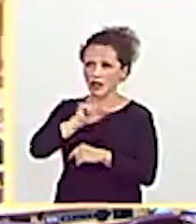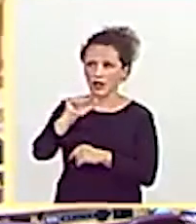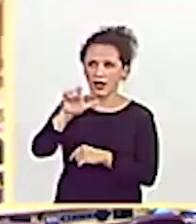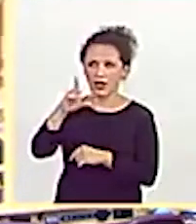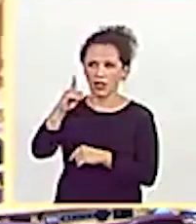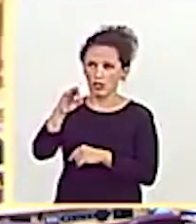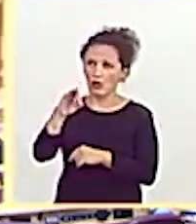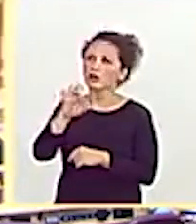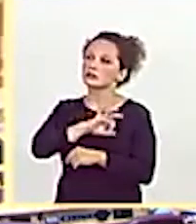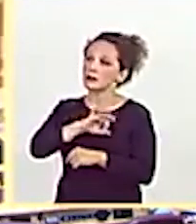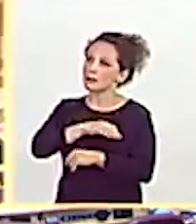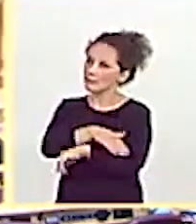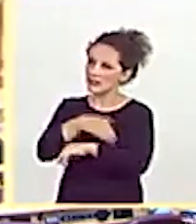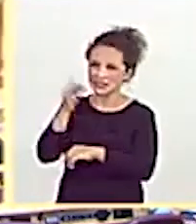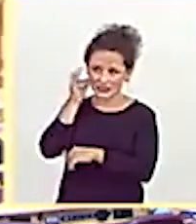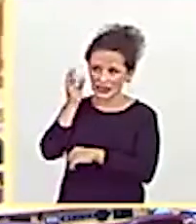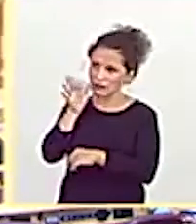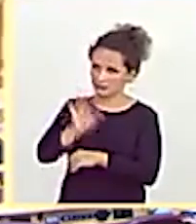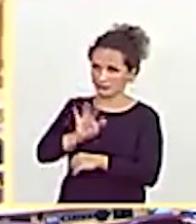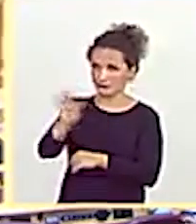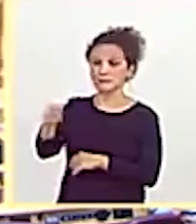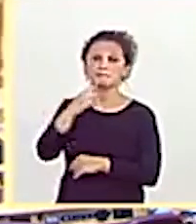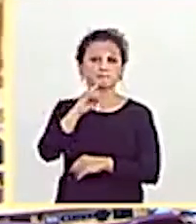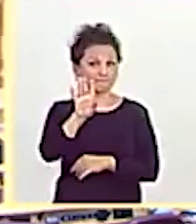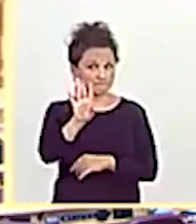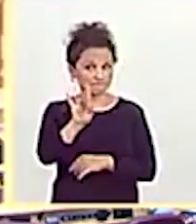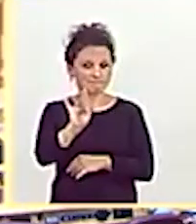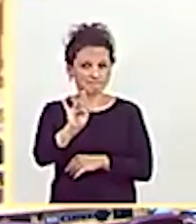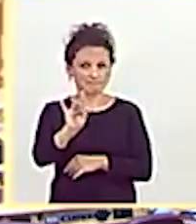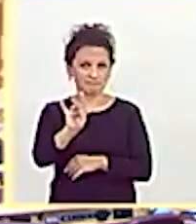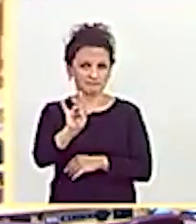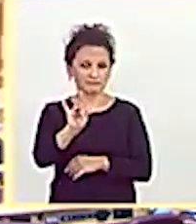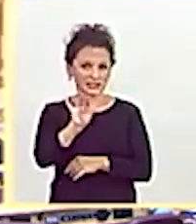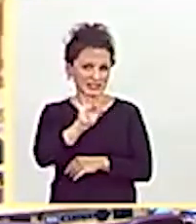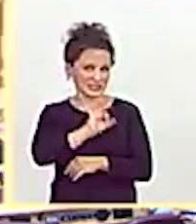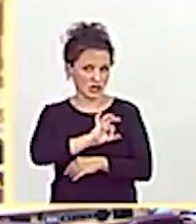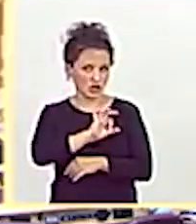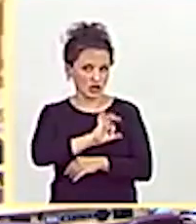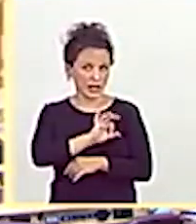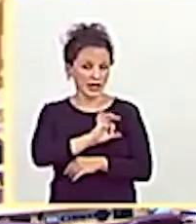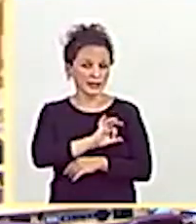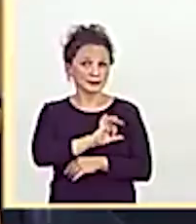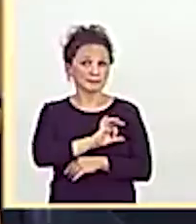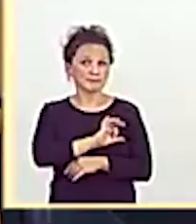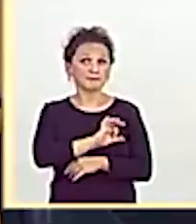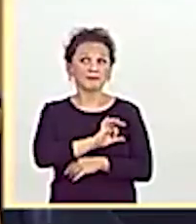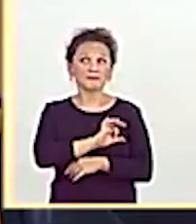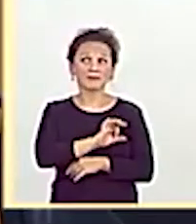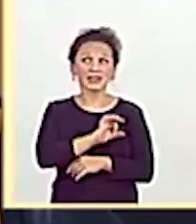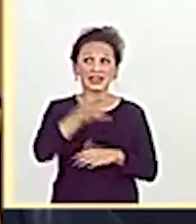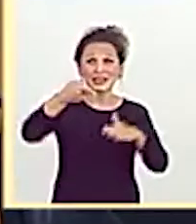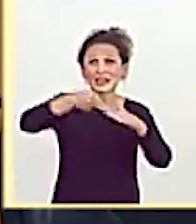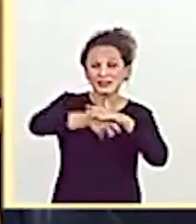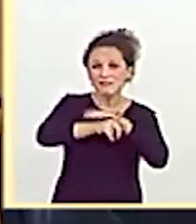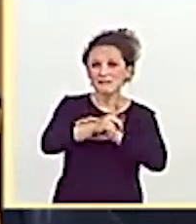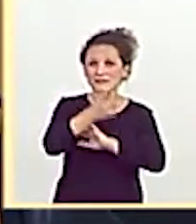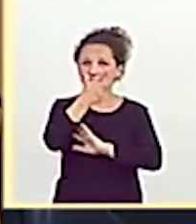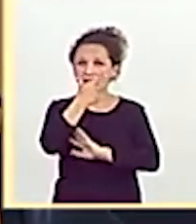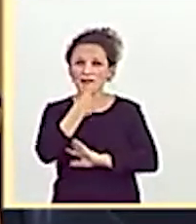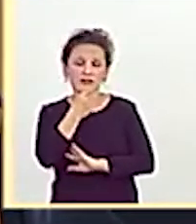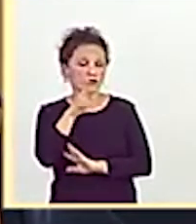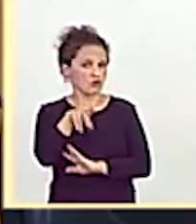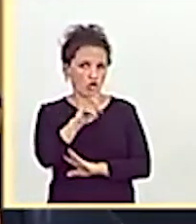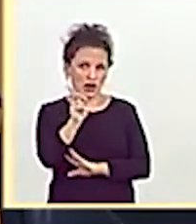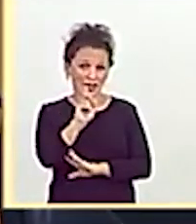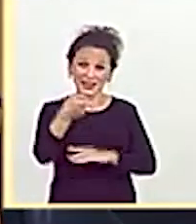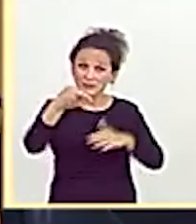ministra, tiene la palabra Sí, señoría, créame que la tramitación no es sencilla Este trámite lo